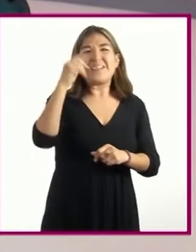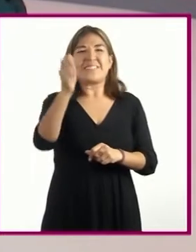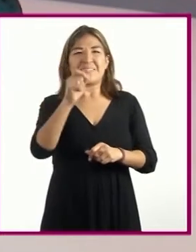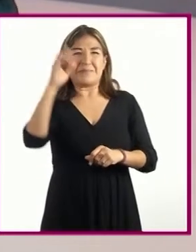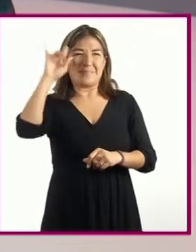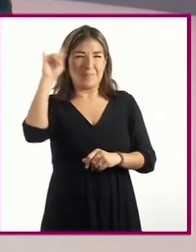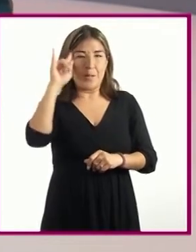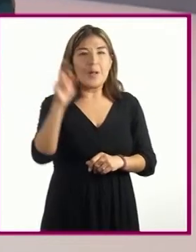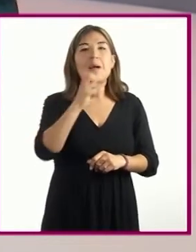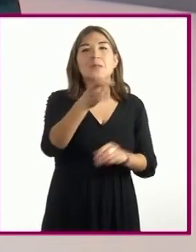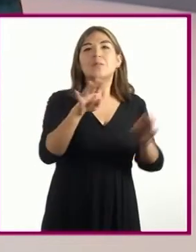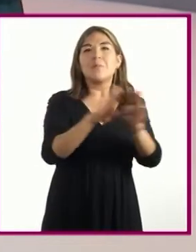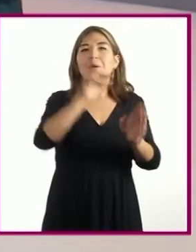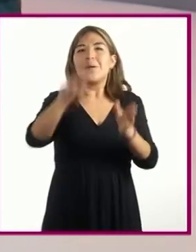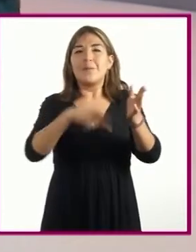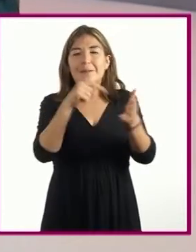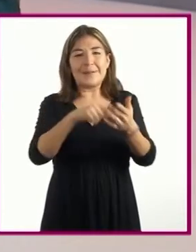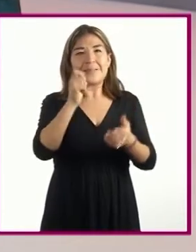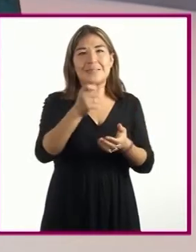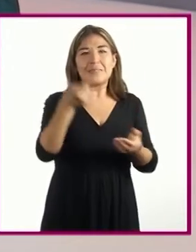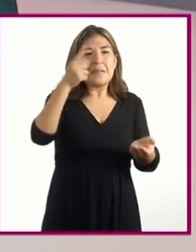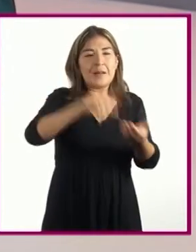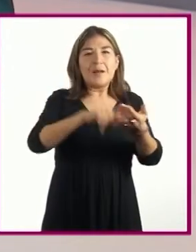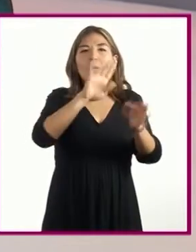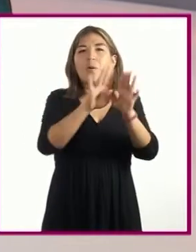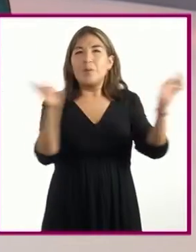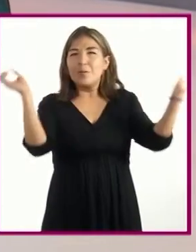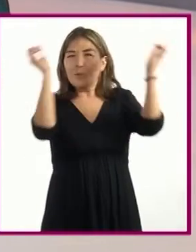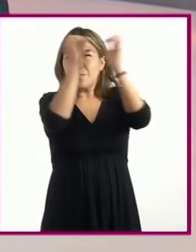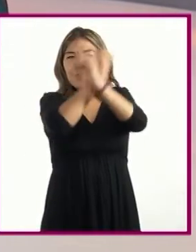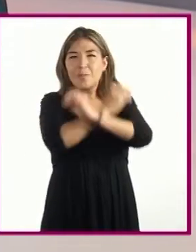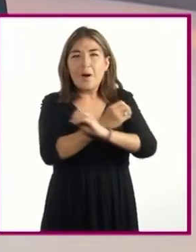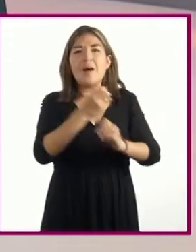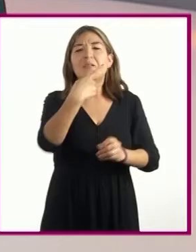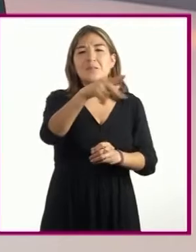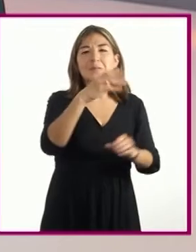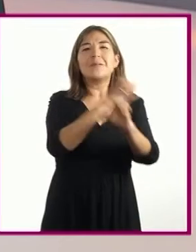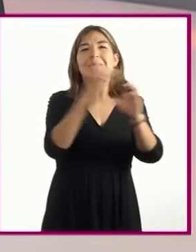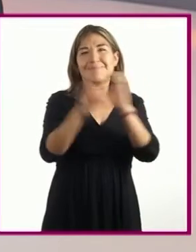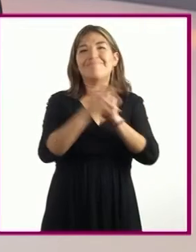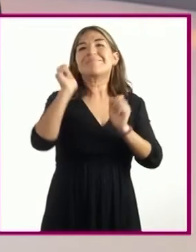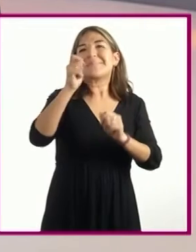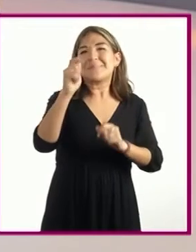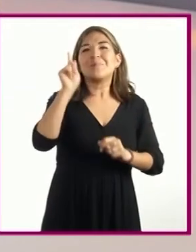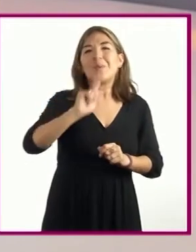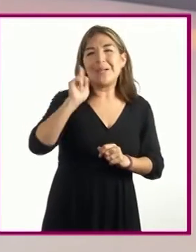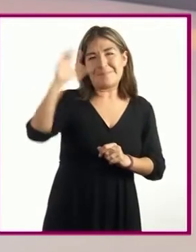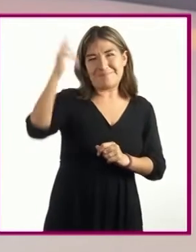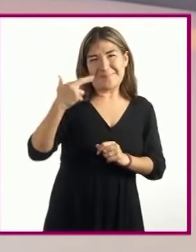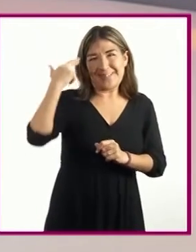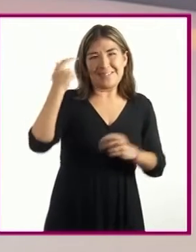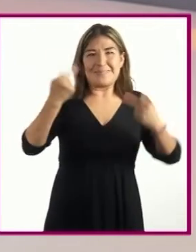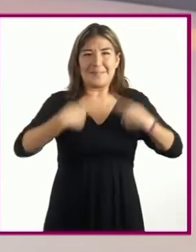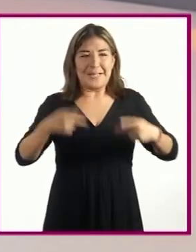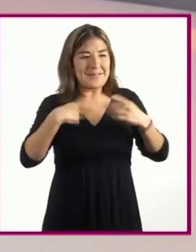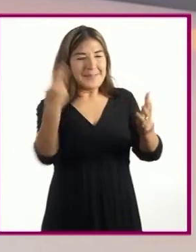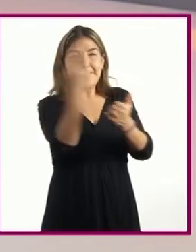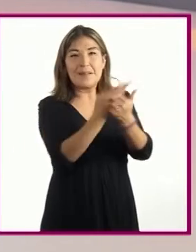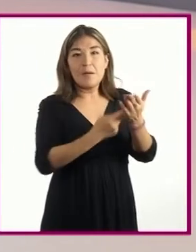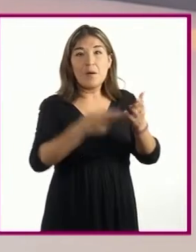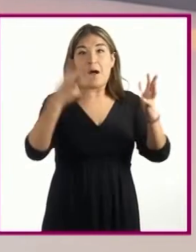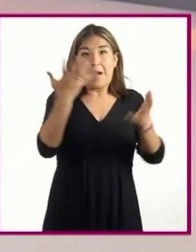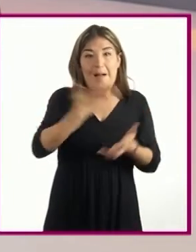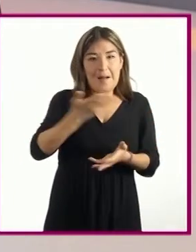debe existir un espacio palaciego, ya que sus personajes son princesas. Teniendo el palacio, habrá